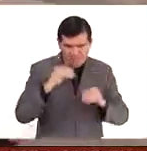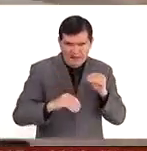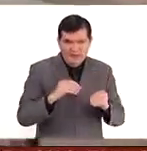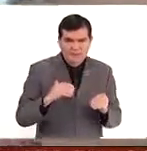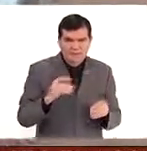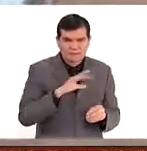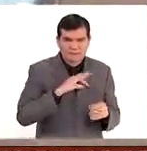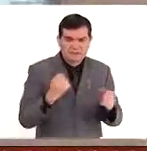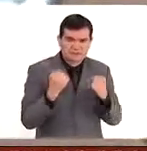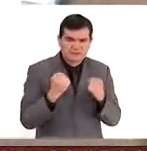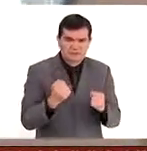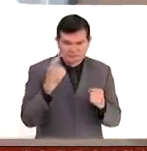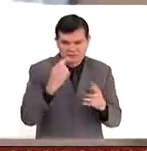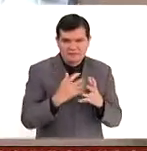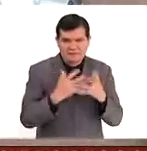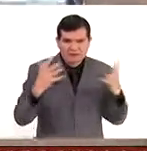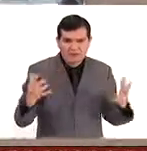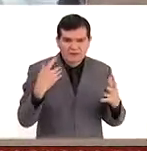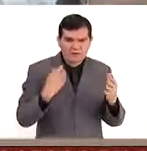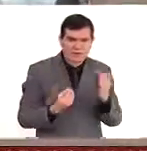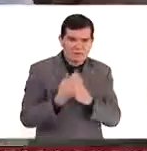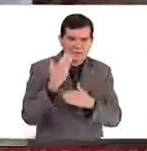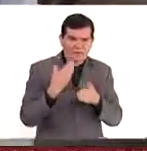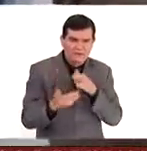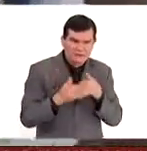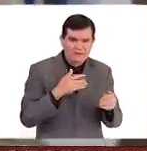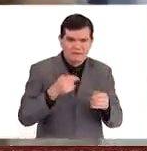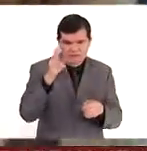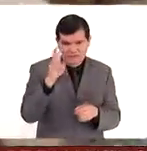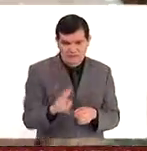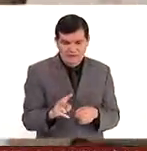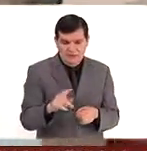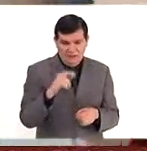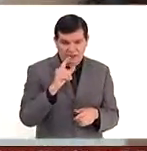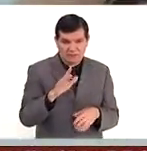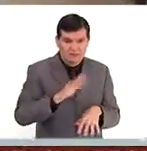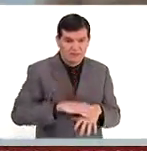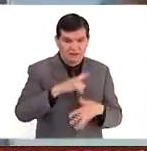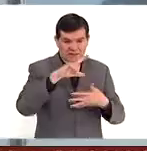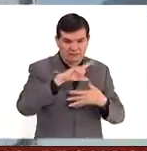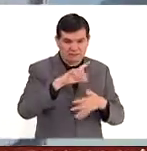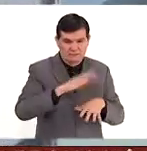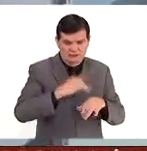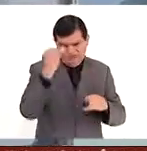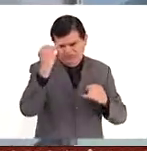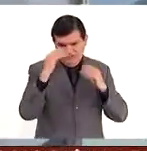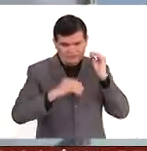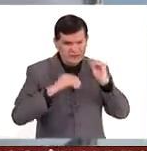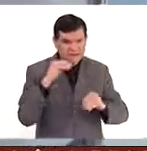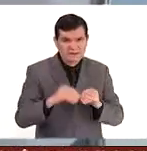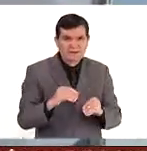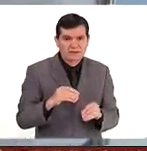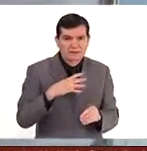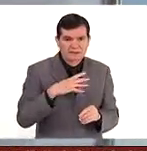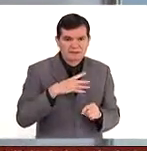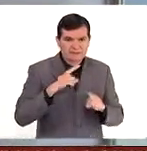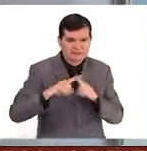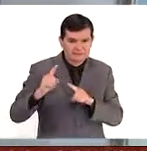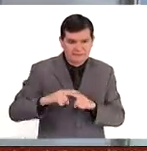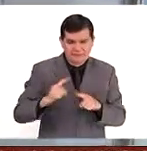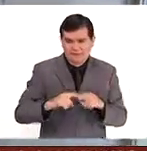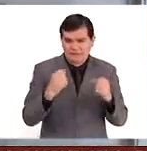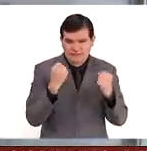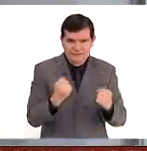el potencial de crecer y de innovar. La verdad, los latinos en especial son súper creativos, así que tenemos bastante